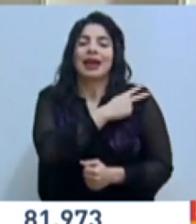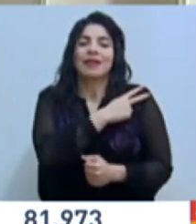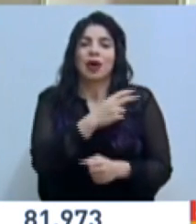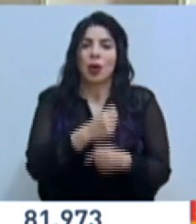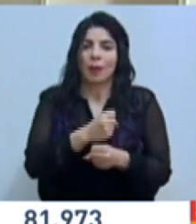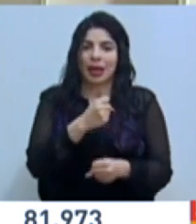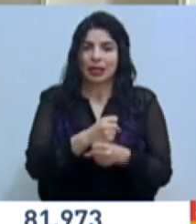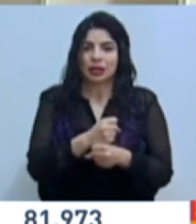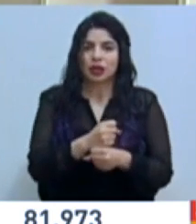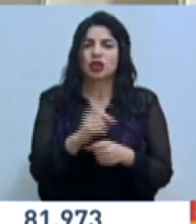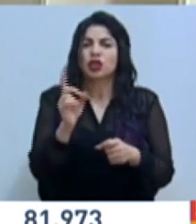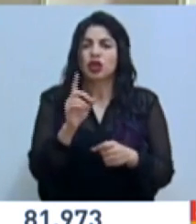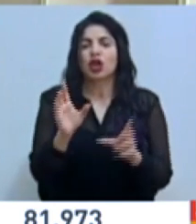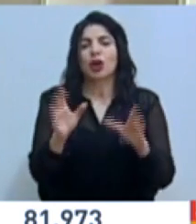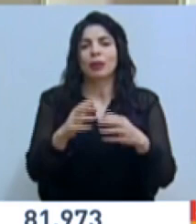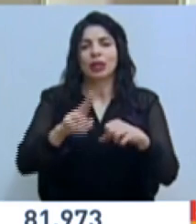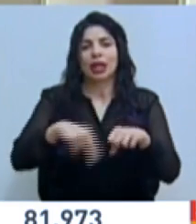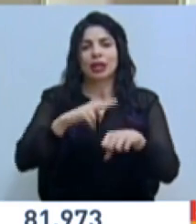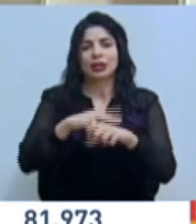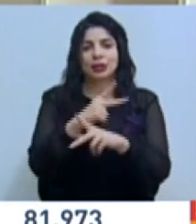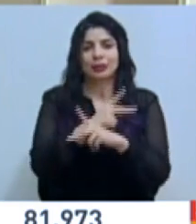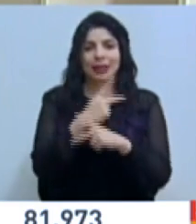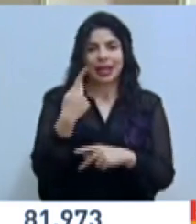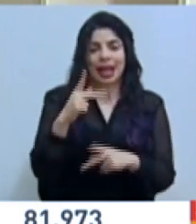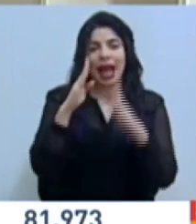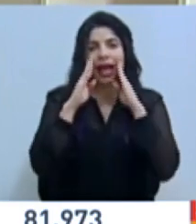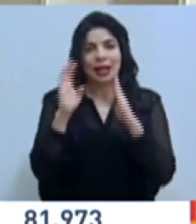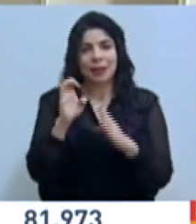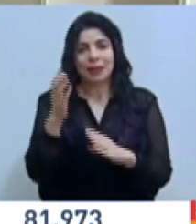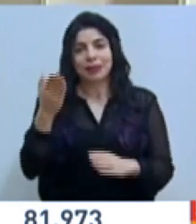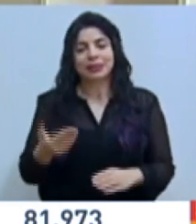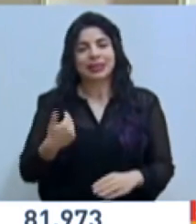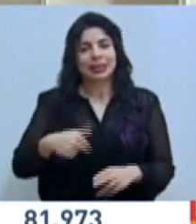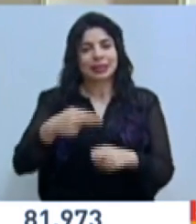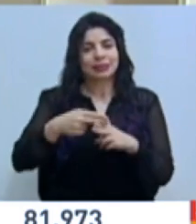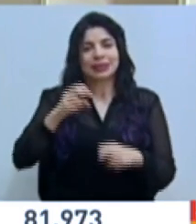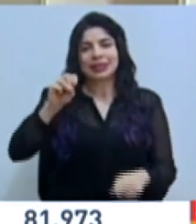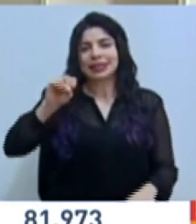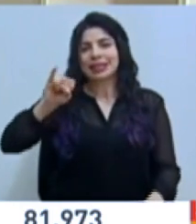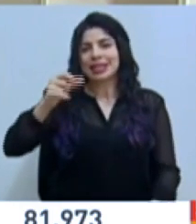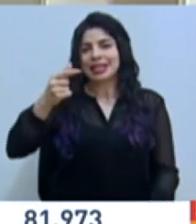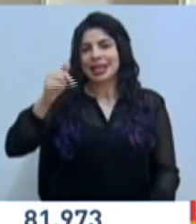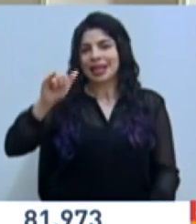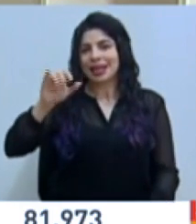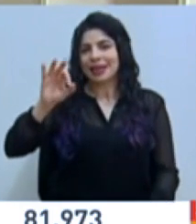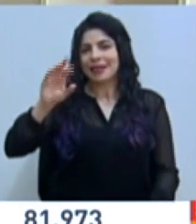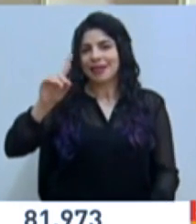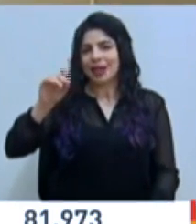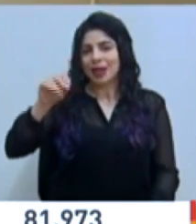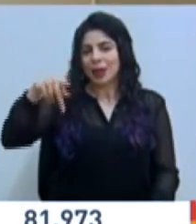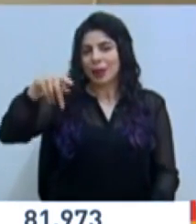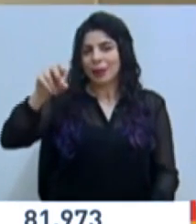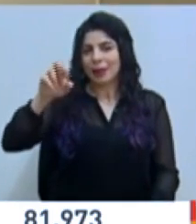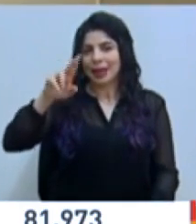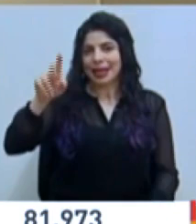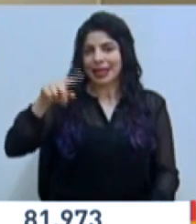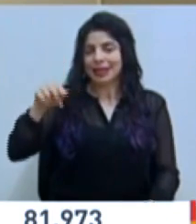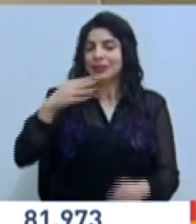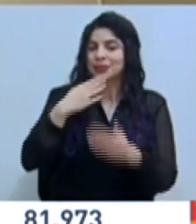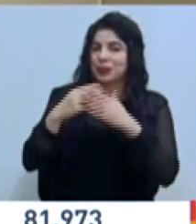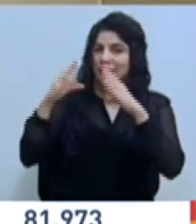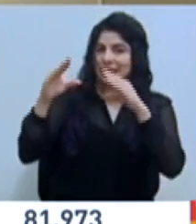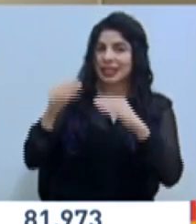de Riesgos y Atención de Emergencias, al señor Sigifredo Pérez. Muy buenas tardes. Sigifredo. Muy buenas